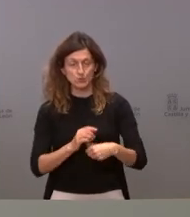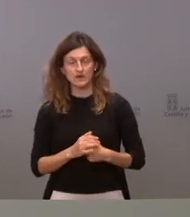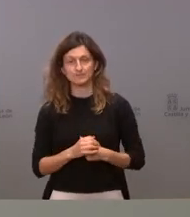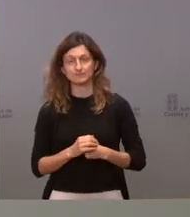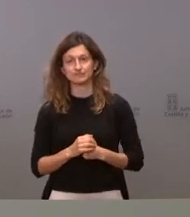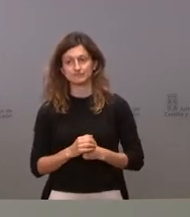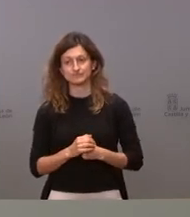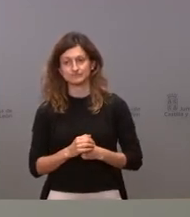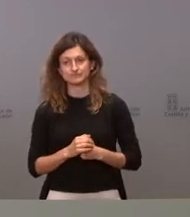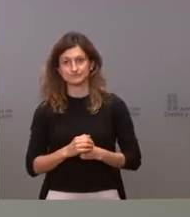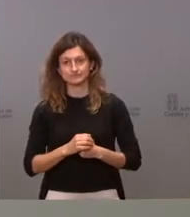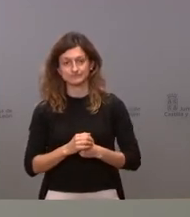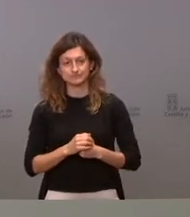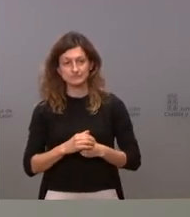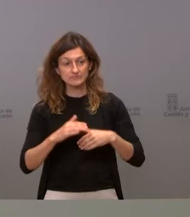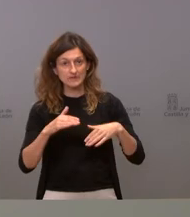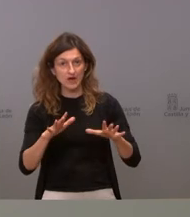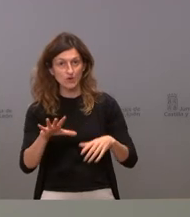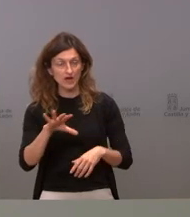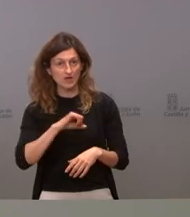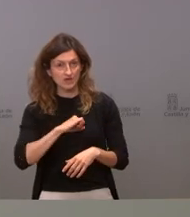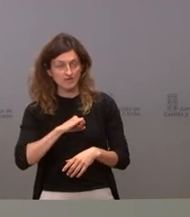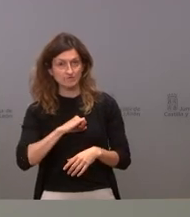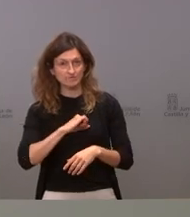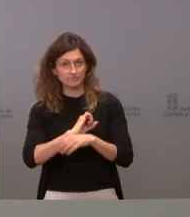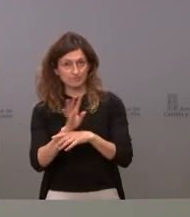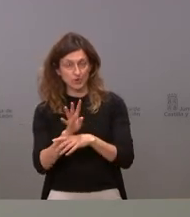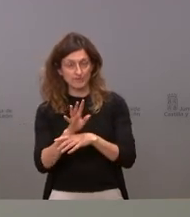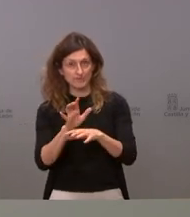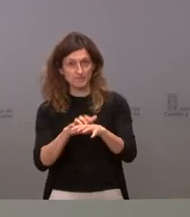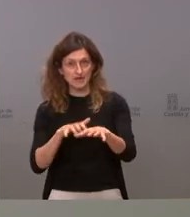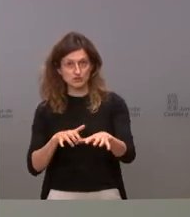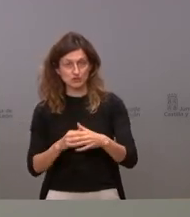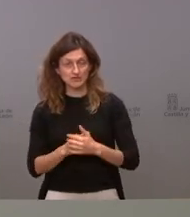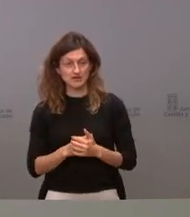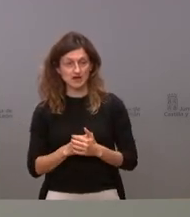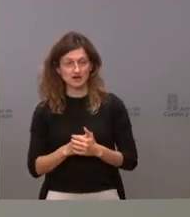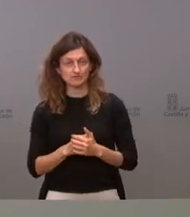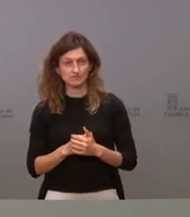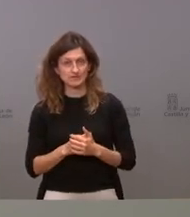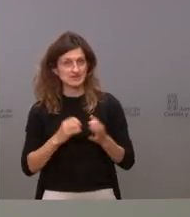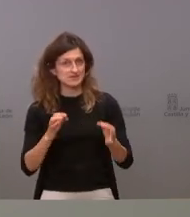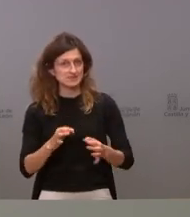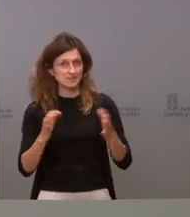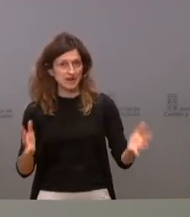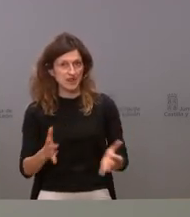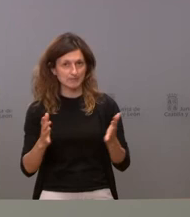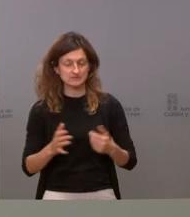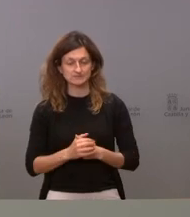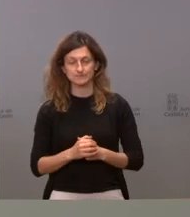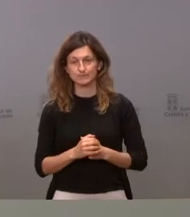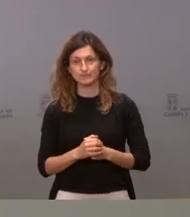decir que aunque haya habido infección la gran mayor parte de ellos las infecciones son siempre mucho más leves